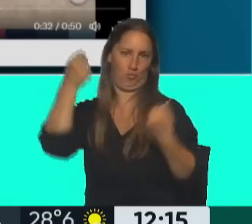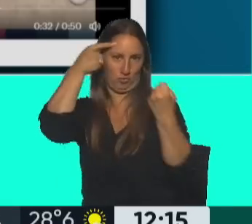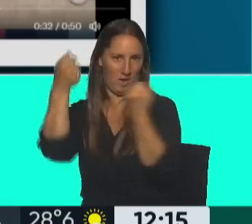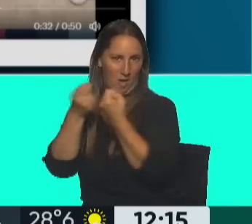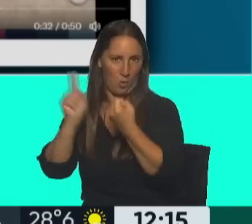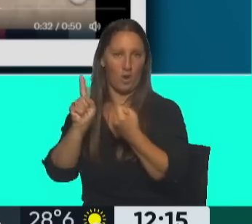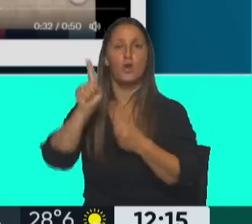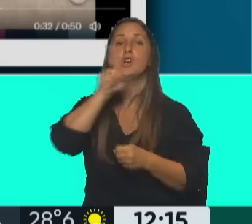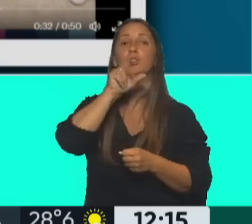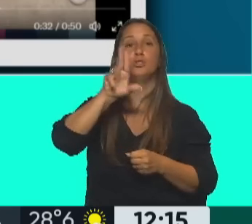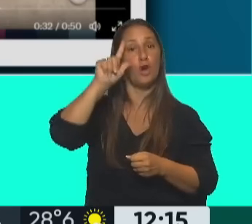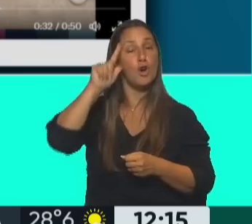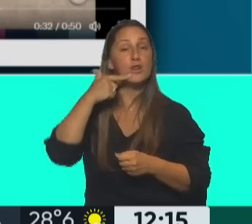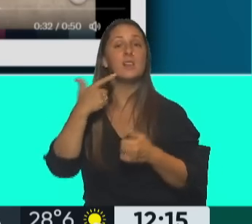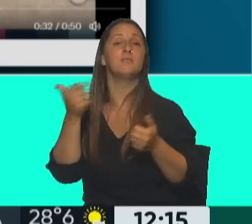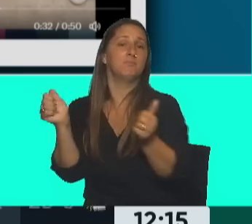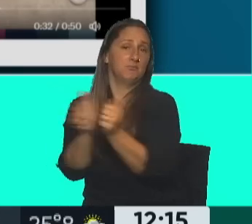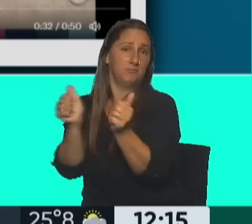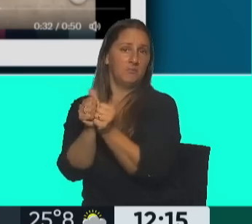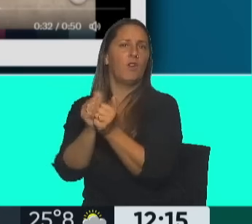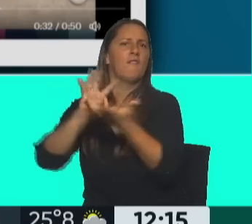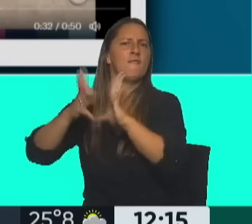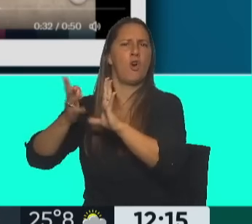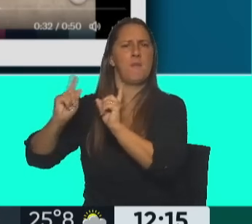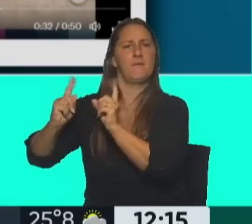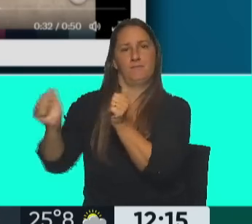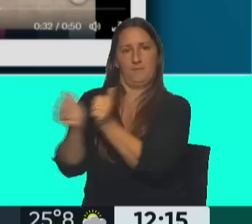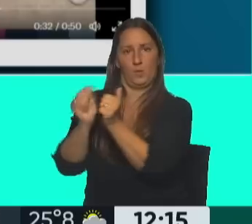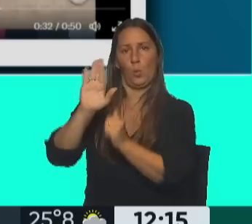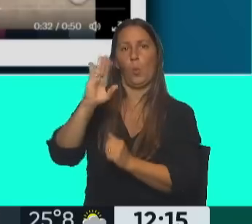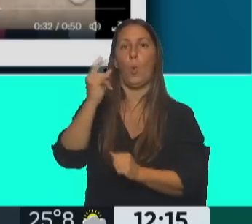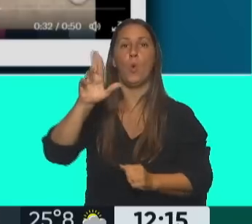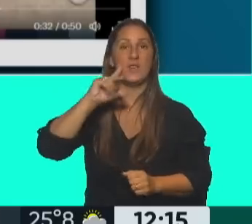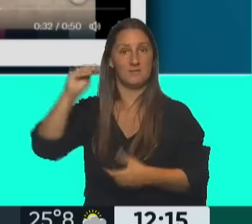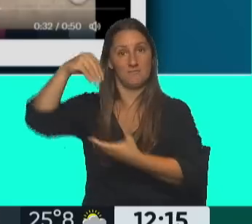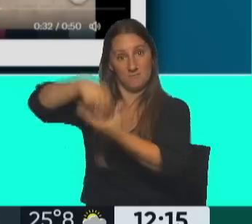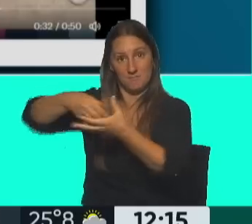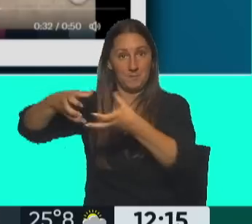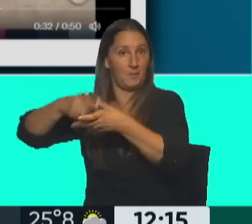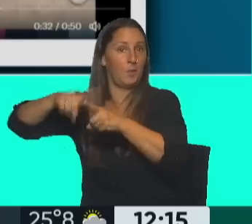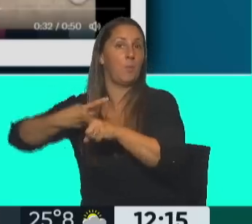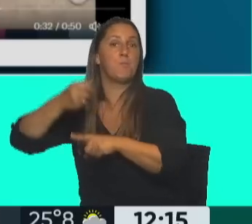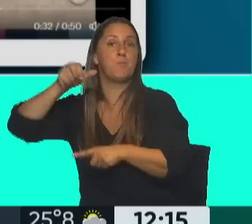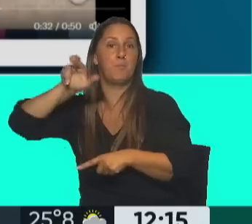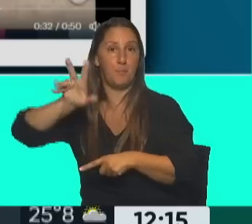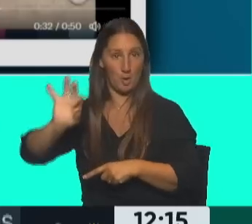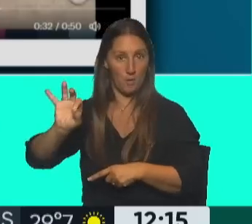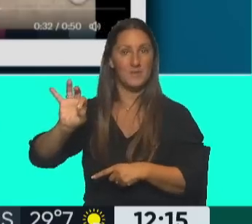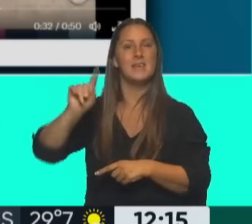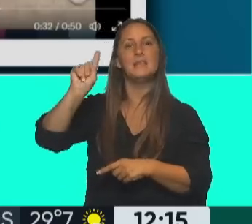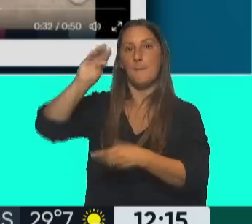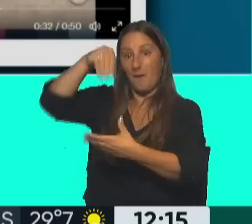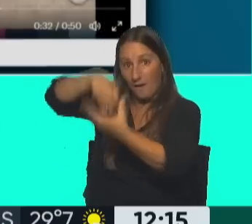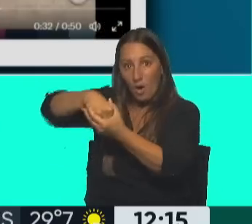alineado también con una posición muy dura de Patricia Bullrich dentro del PRO. Y en una interna que además tiene otros